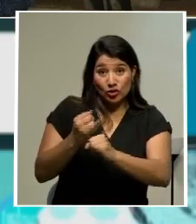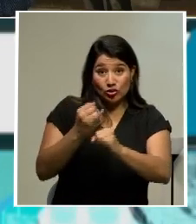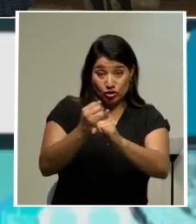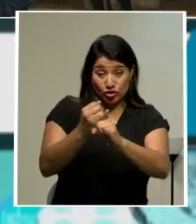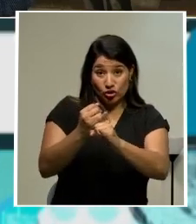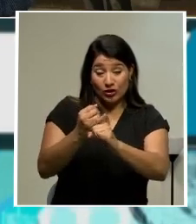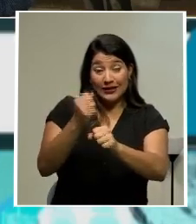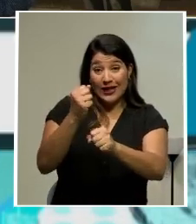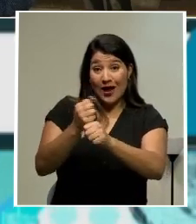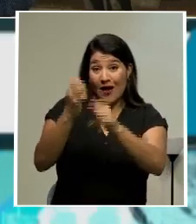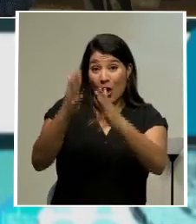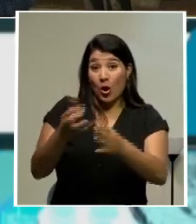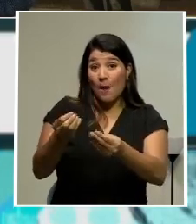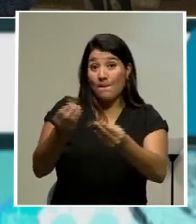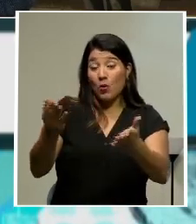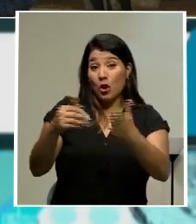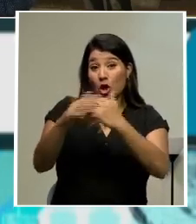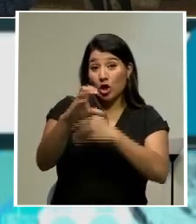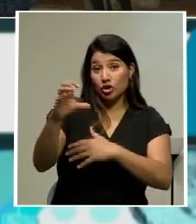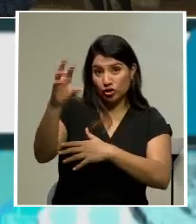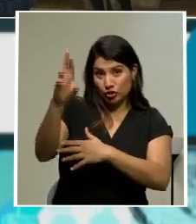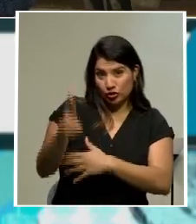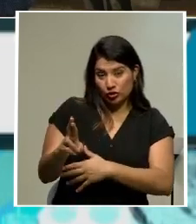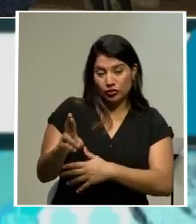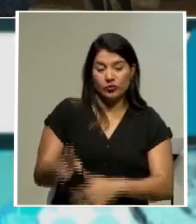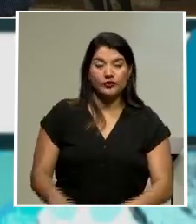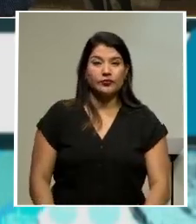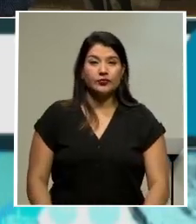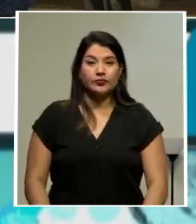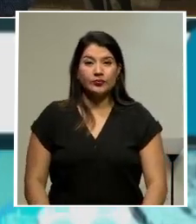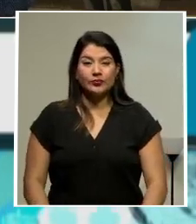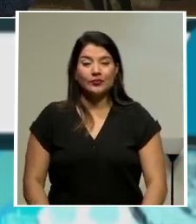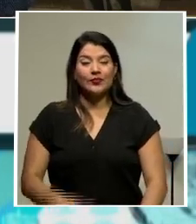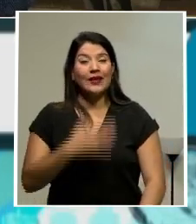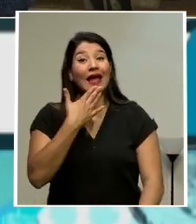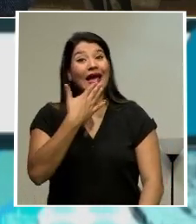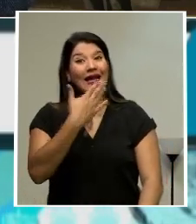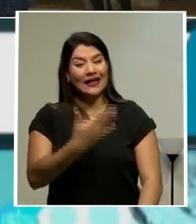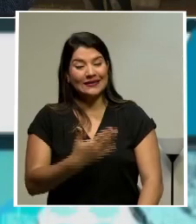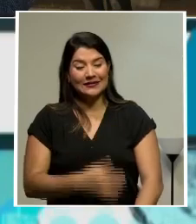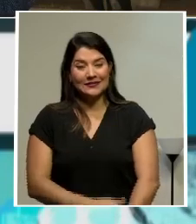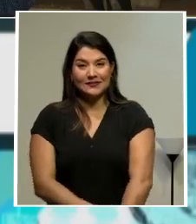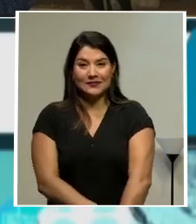trabajadores del país que son los empleados públicos. Gracias David.